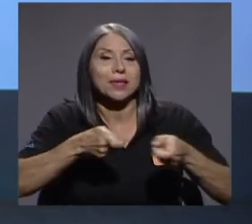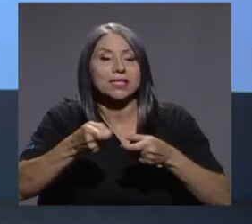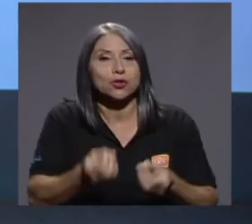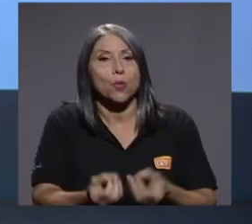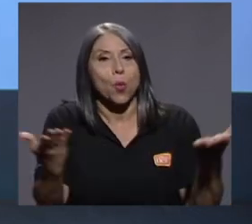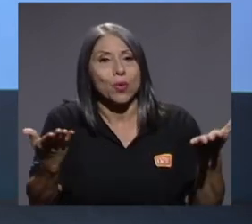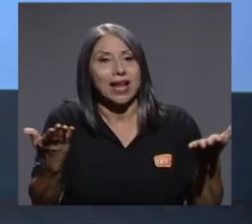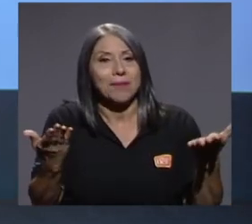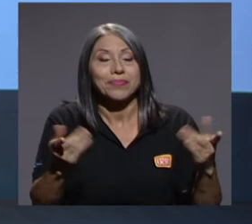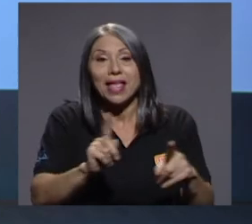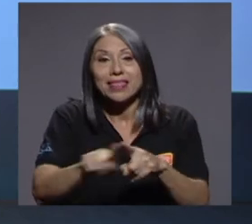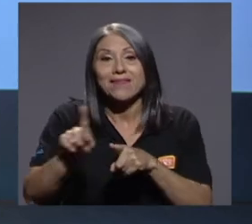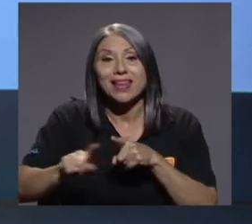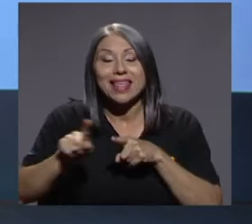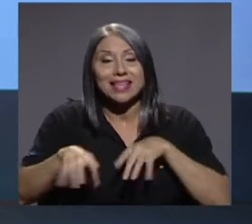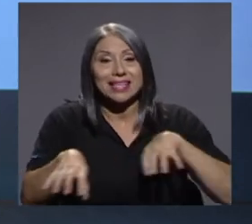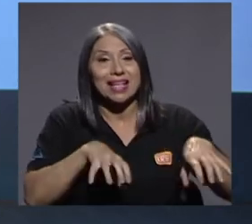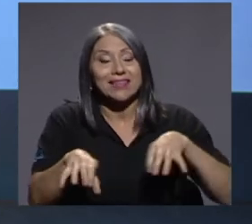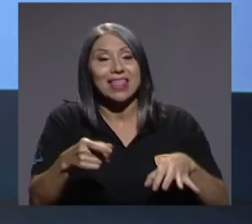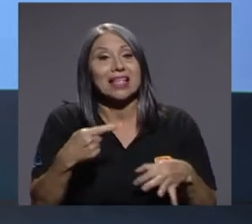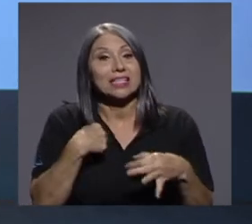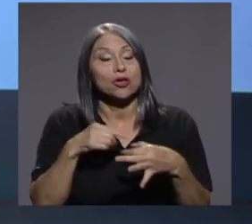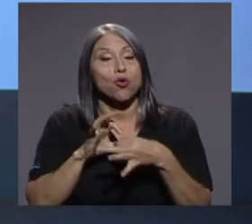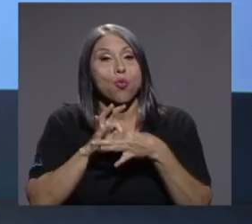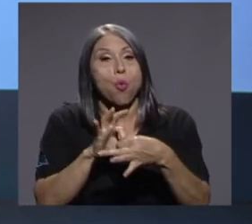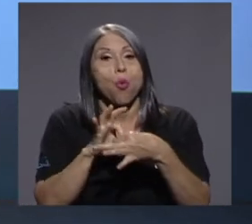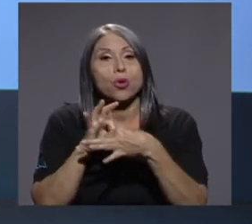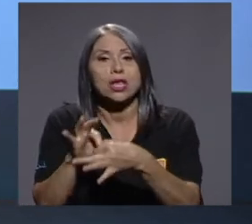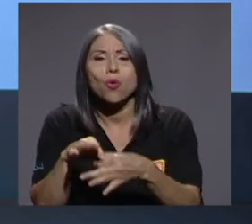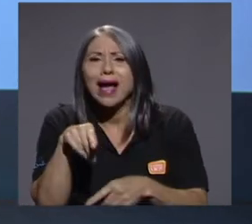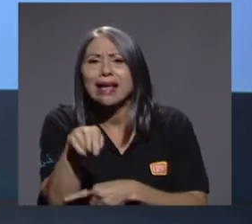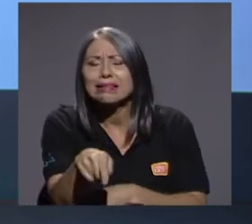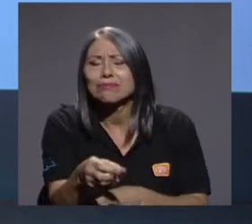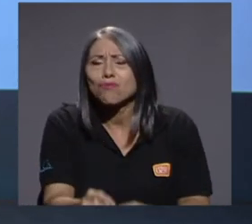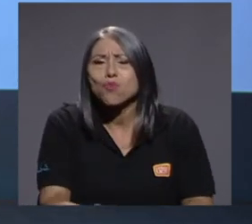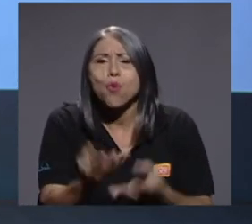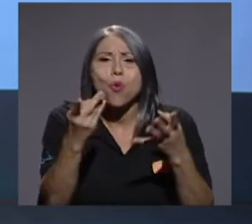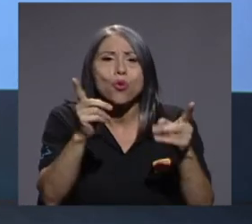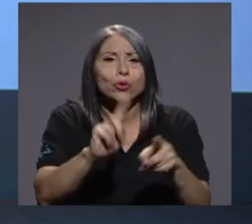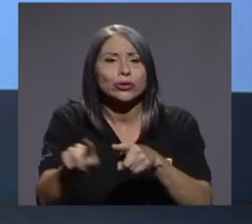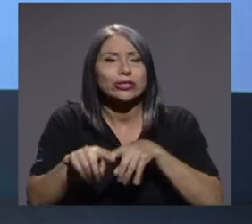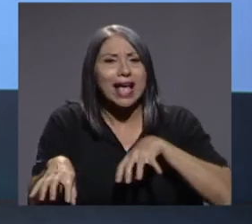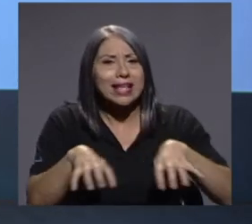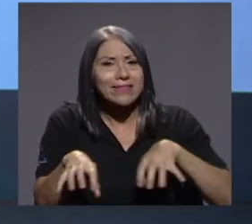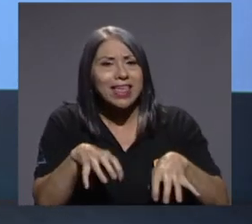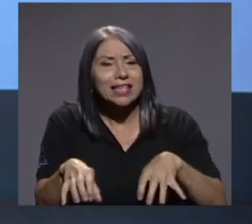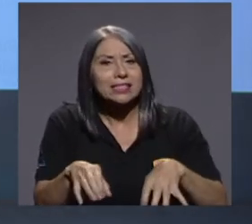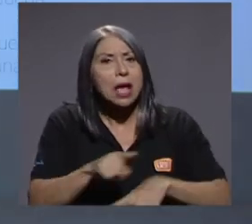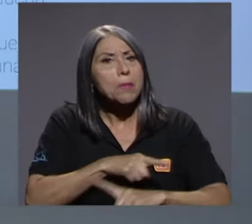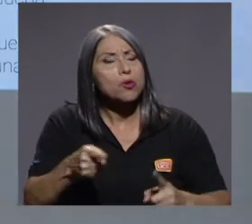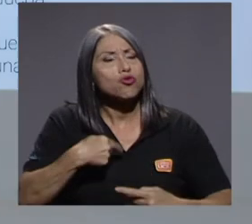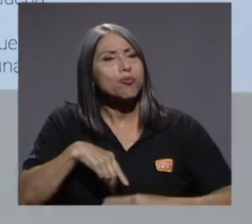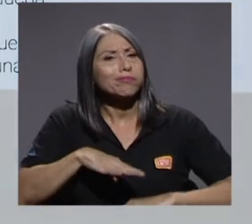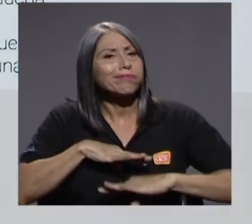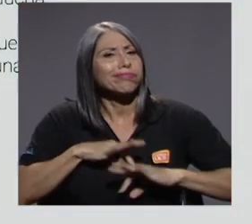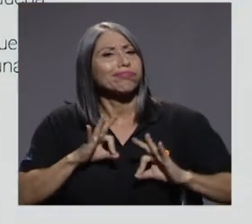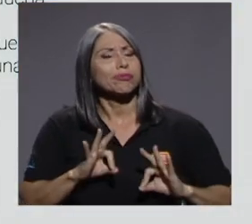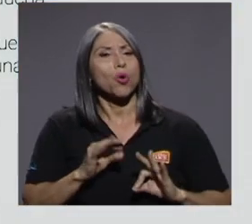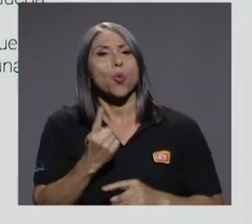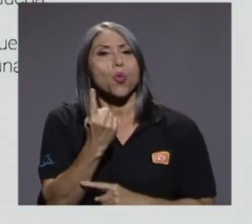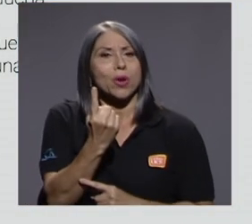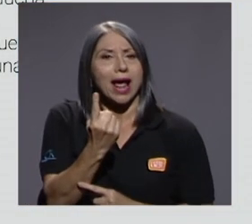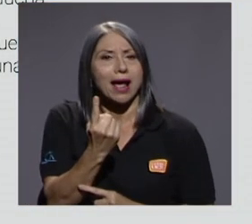actividades que he tenido la dicha de coordinar, hemos podido hacer múltiples actividades, pero me satisfizo mucho una que hicimos